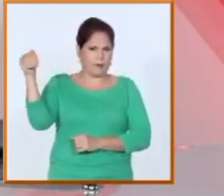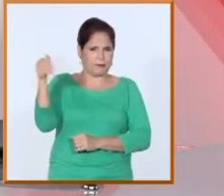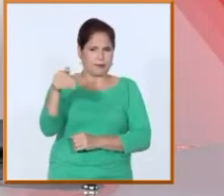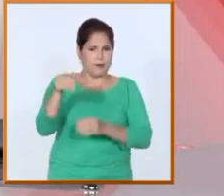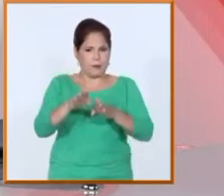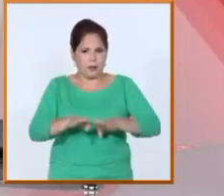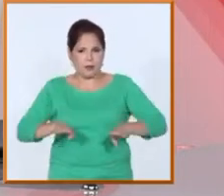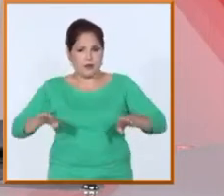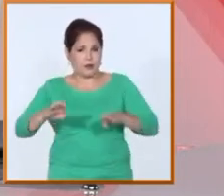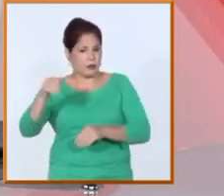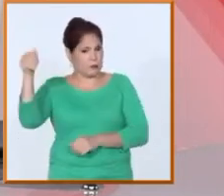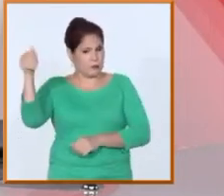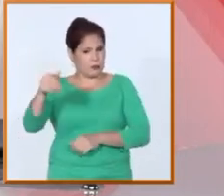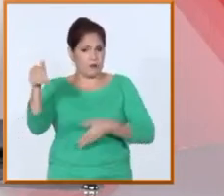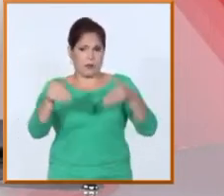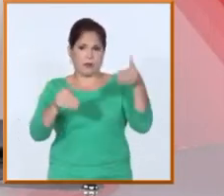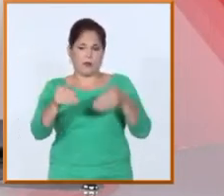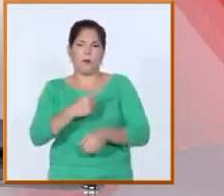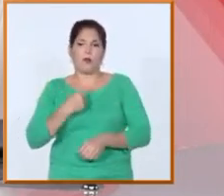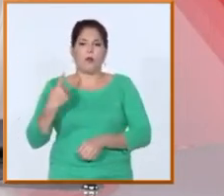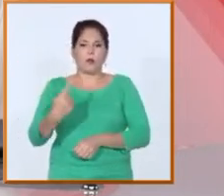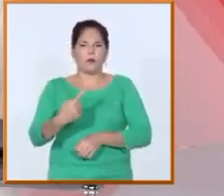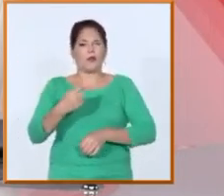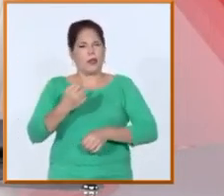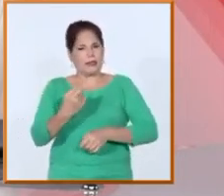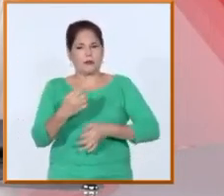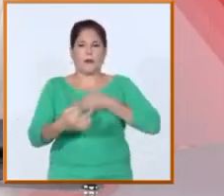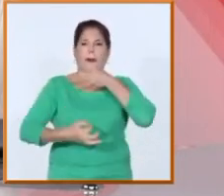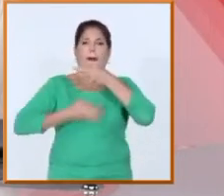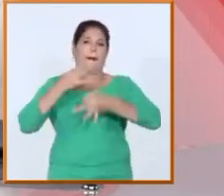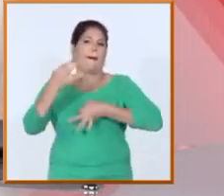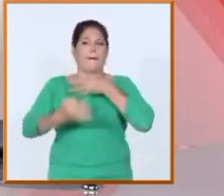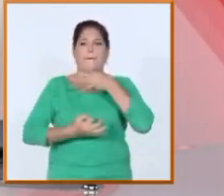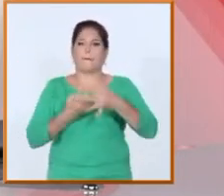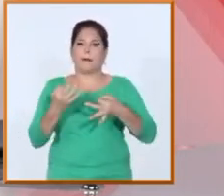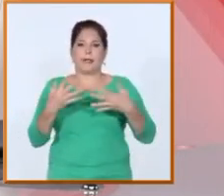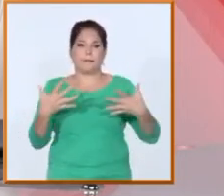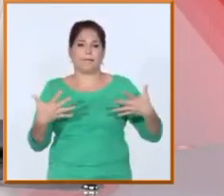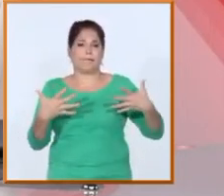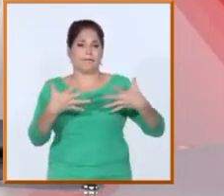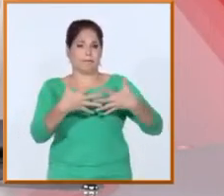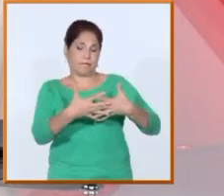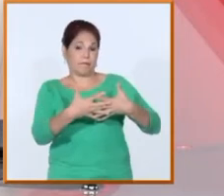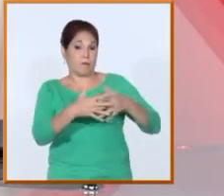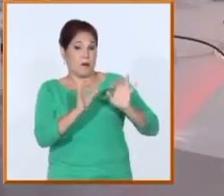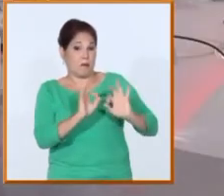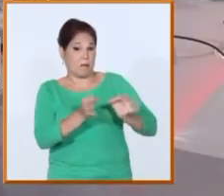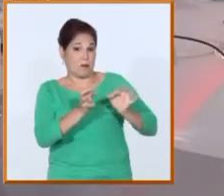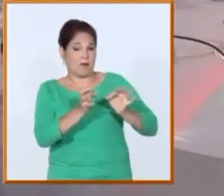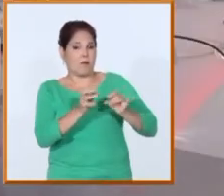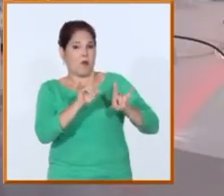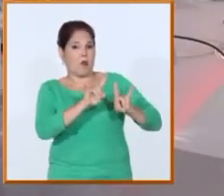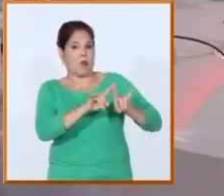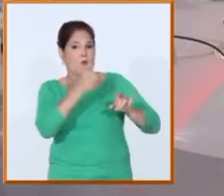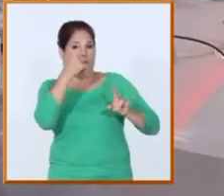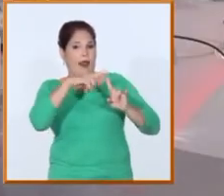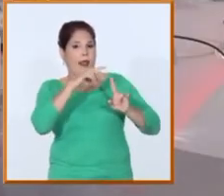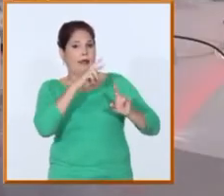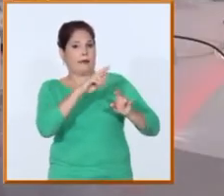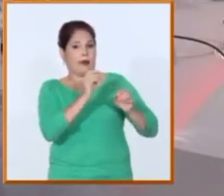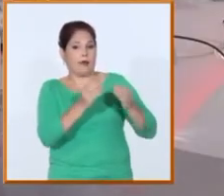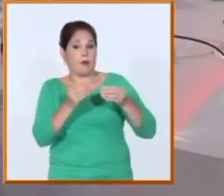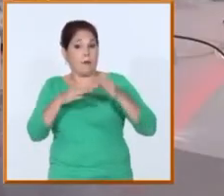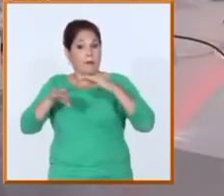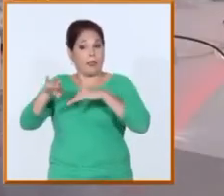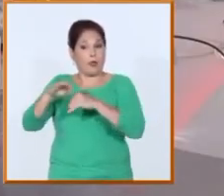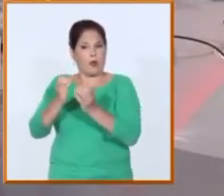condición en nuestra mesa redonda para hablar de esa vinculación del doctor Walter a la educación superior cubana.